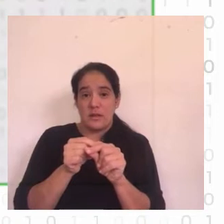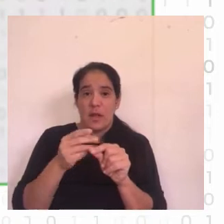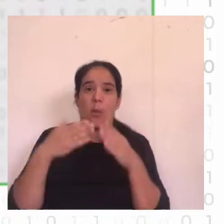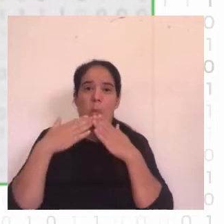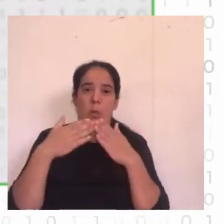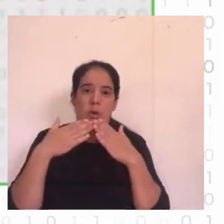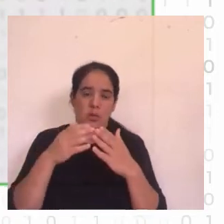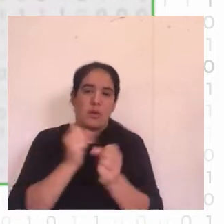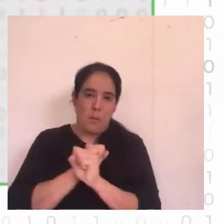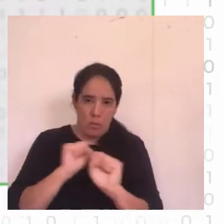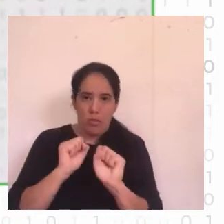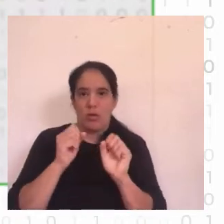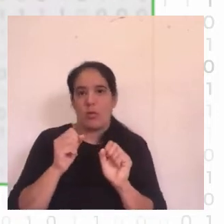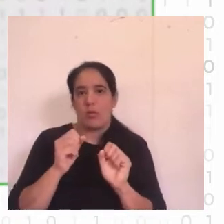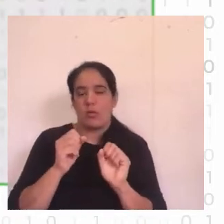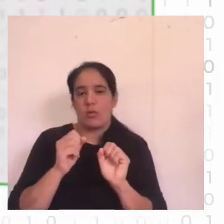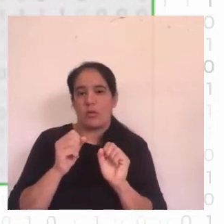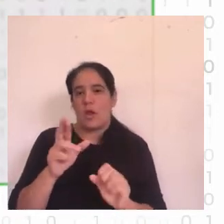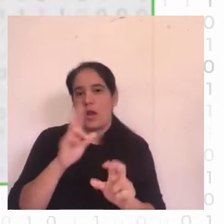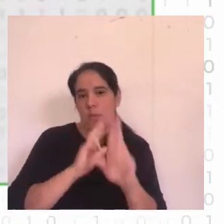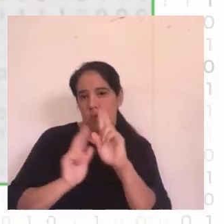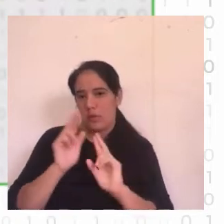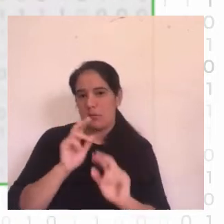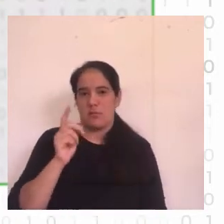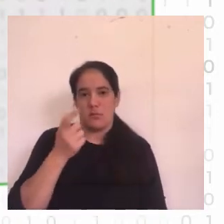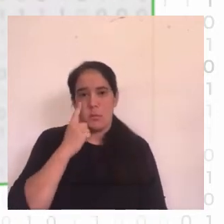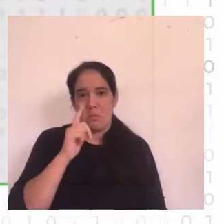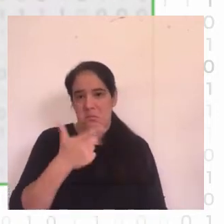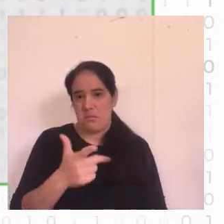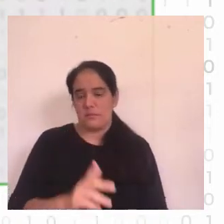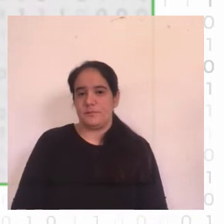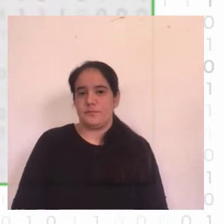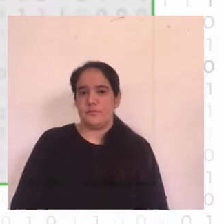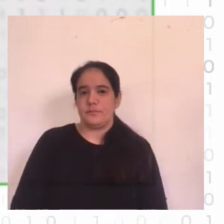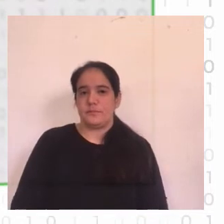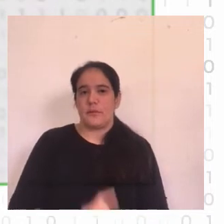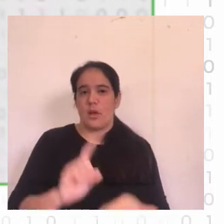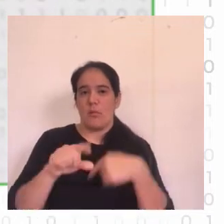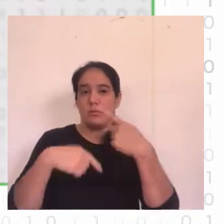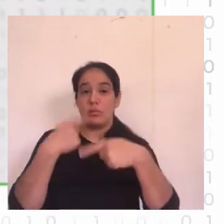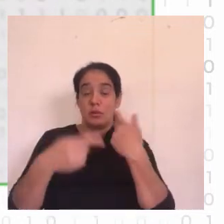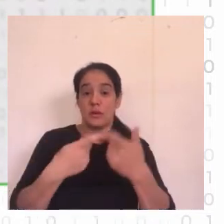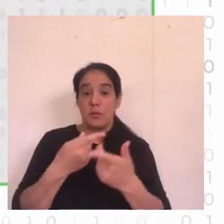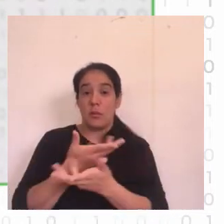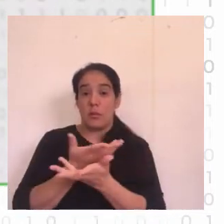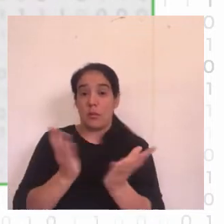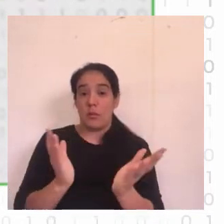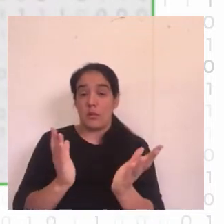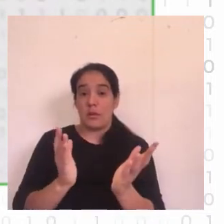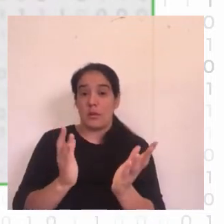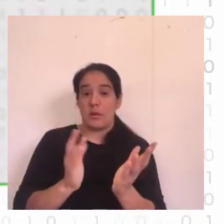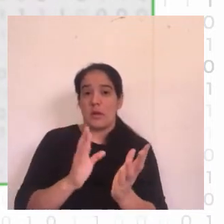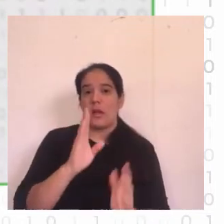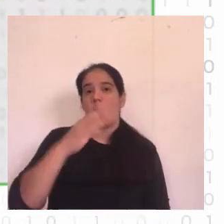audiencia las van a poder responder ahora seguimos con las presentaciones del bloque viene Andrea